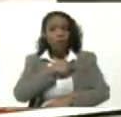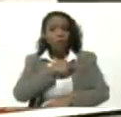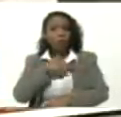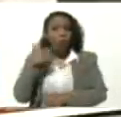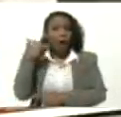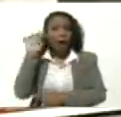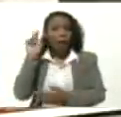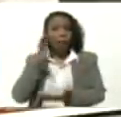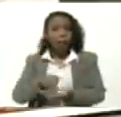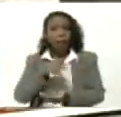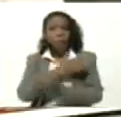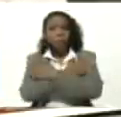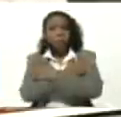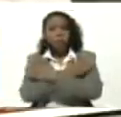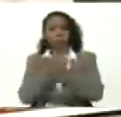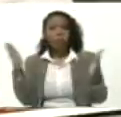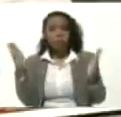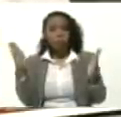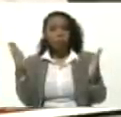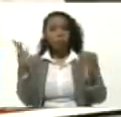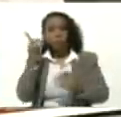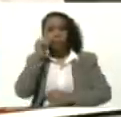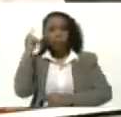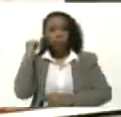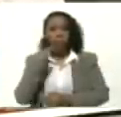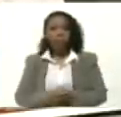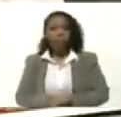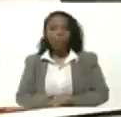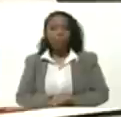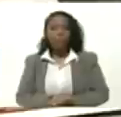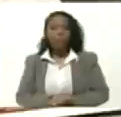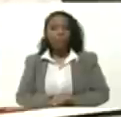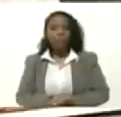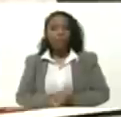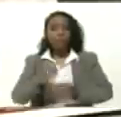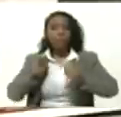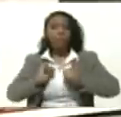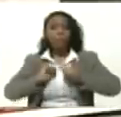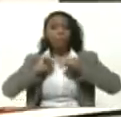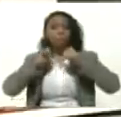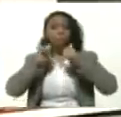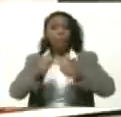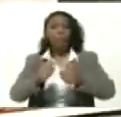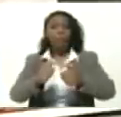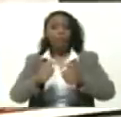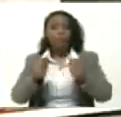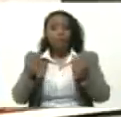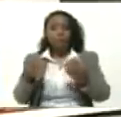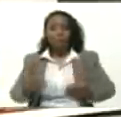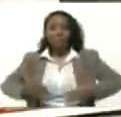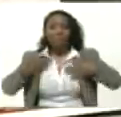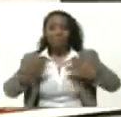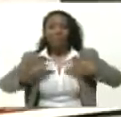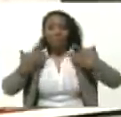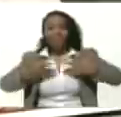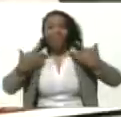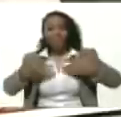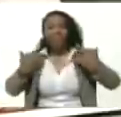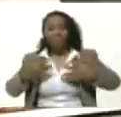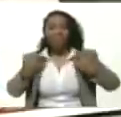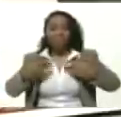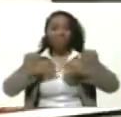Dispuestos Y dispuestas A iniciar Con mucha Alegría Con mucho